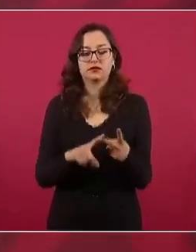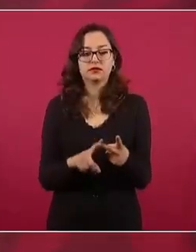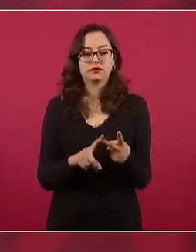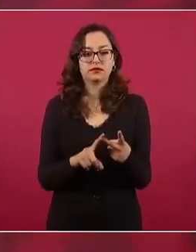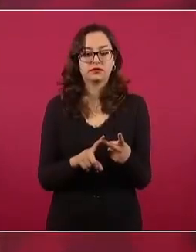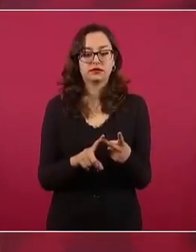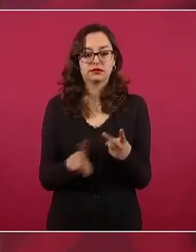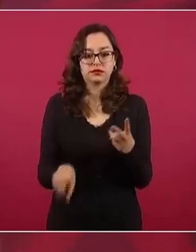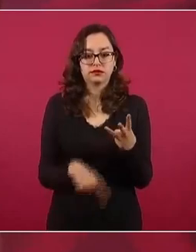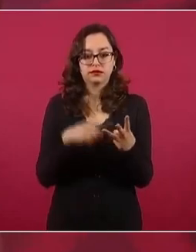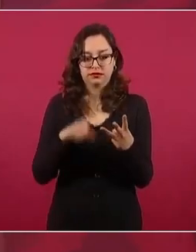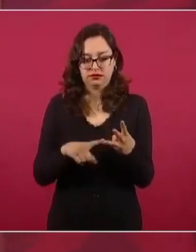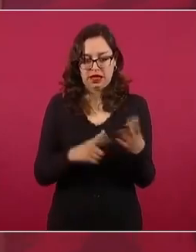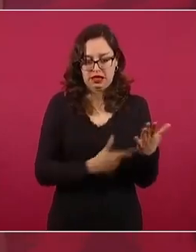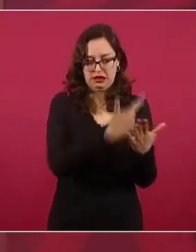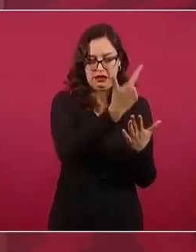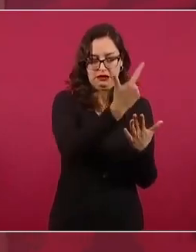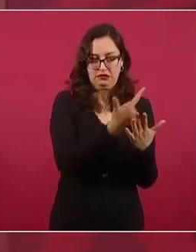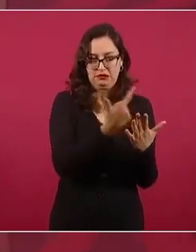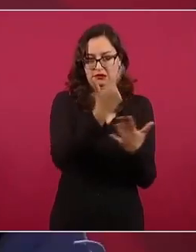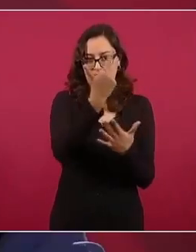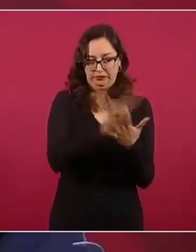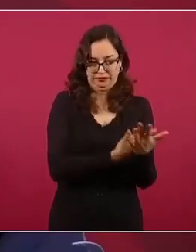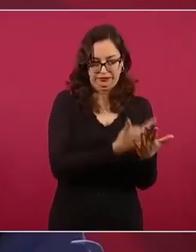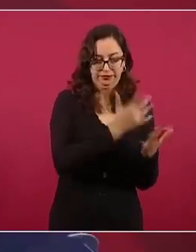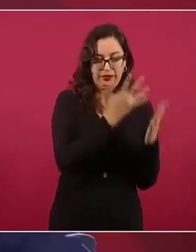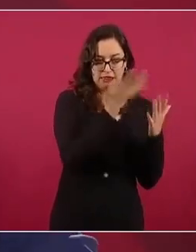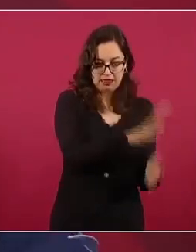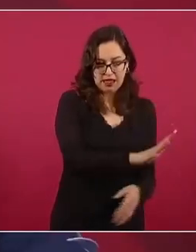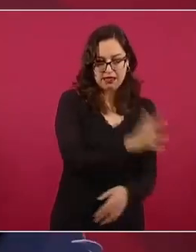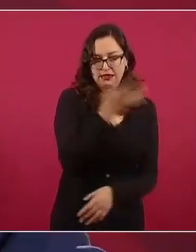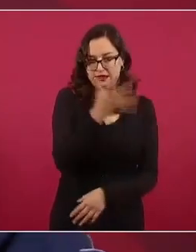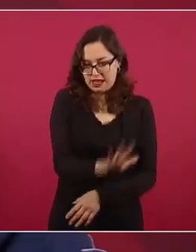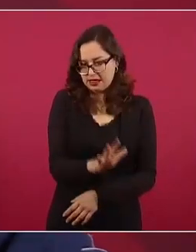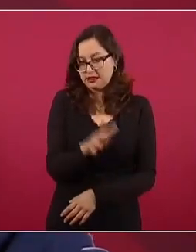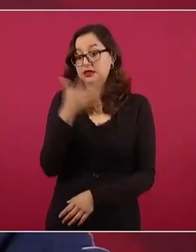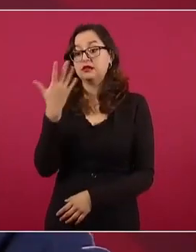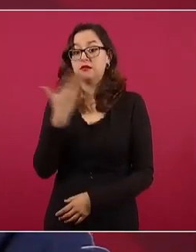Y 10, el Ejecutivo, son 30